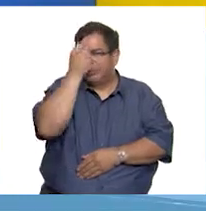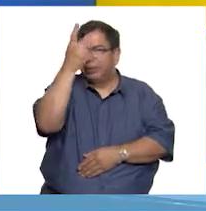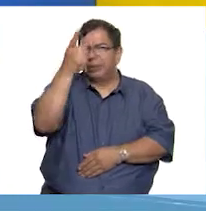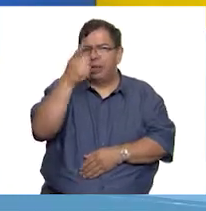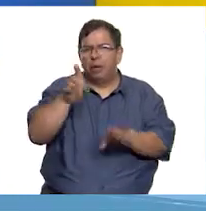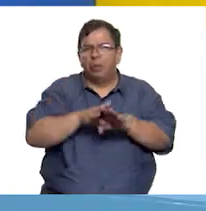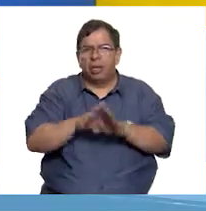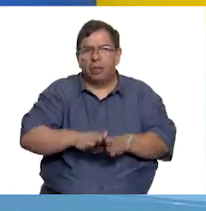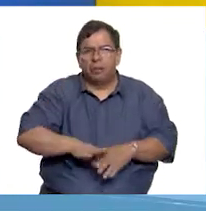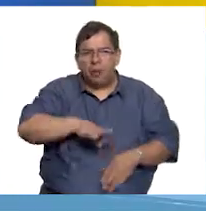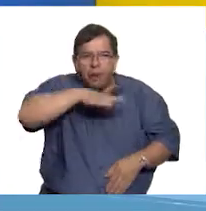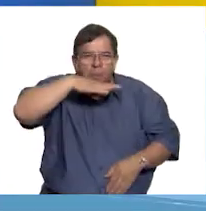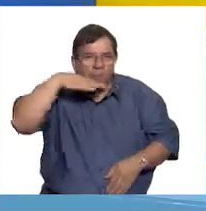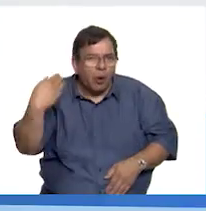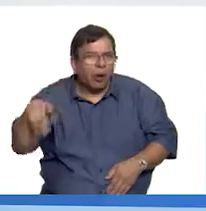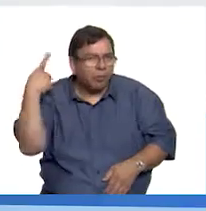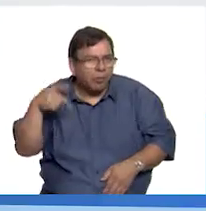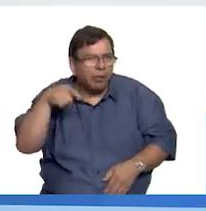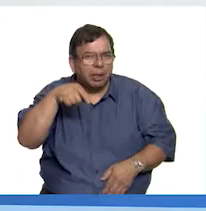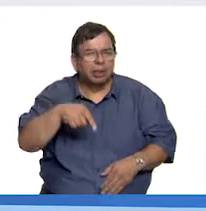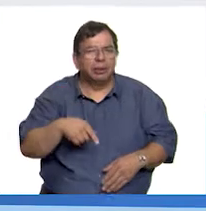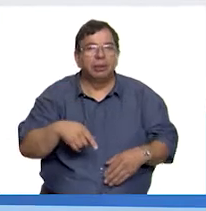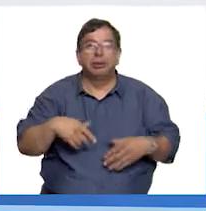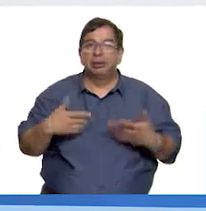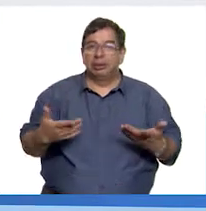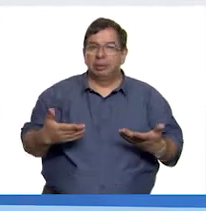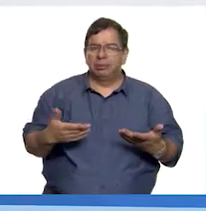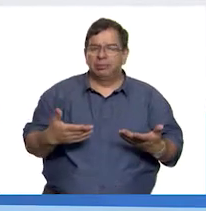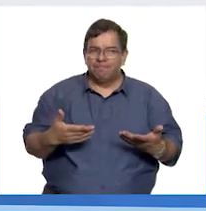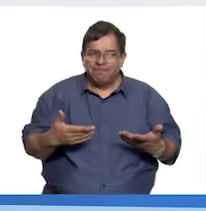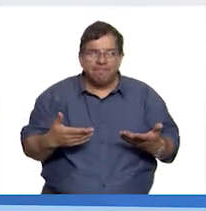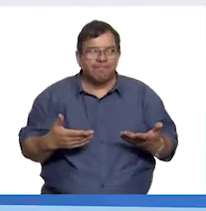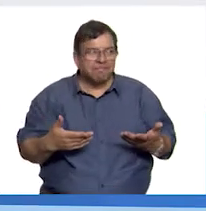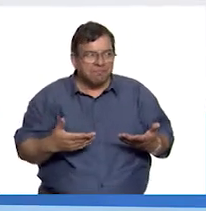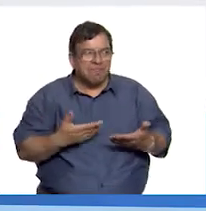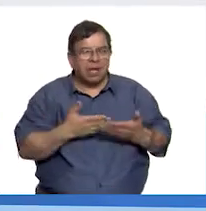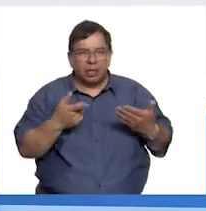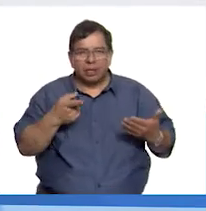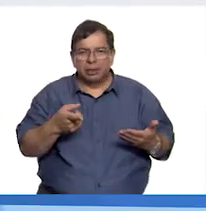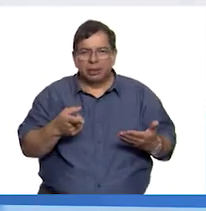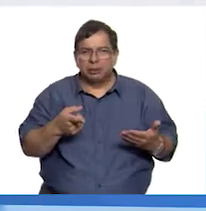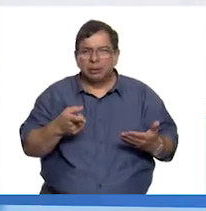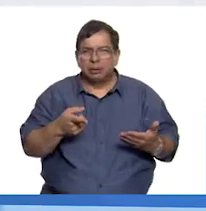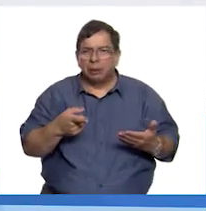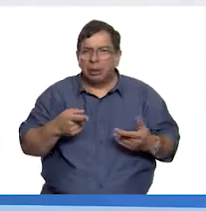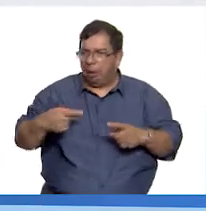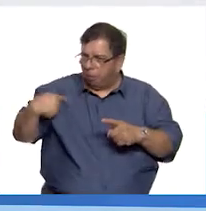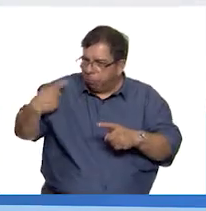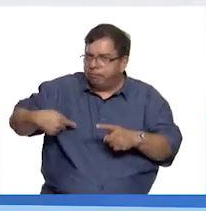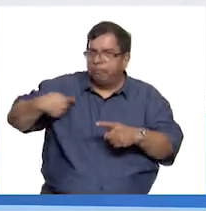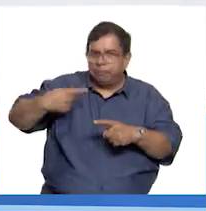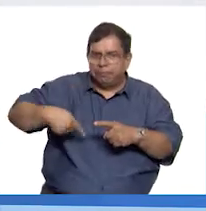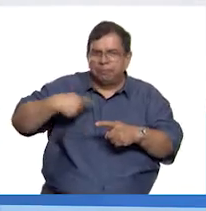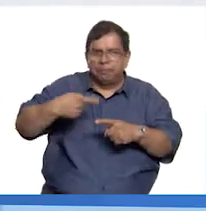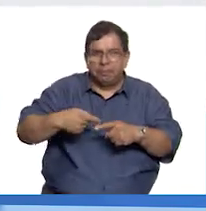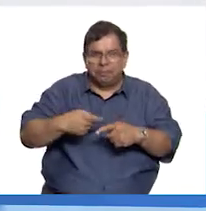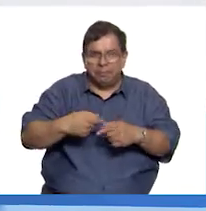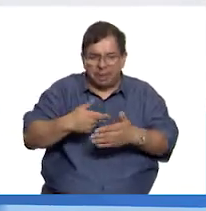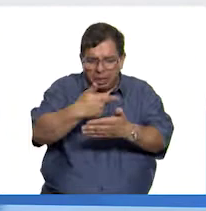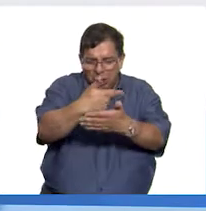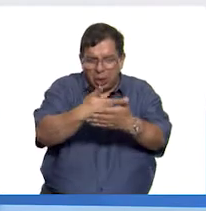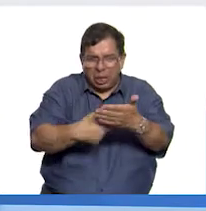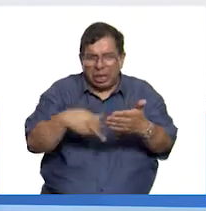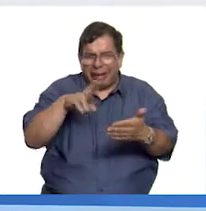el mole poblano. De hecho, ahora que lo menciona, ha sobrevivido hasta nuestros días un recetario que